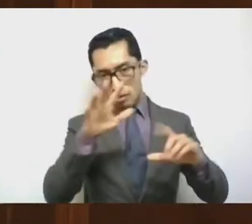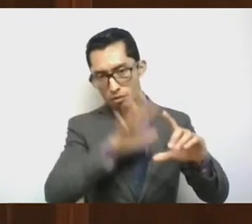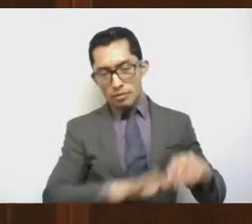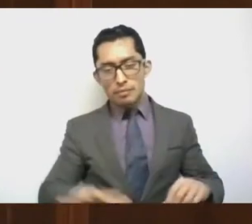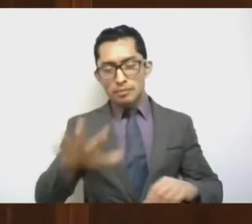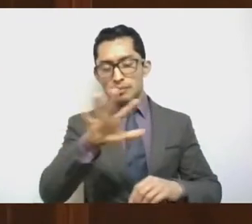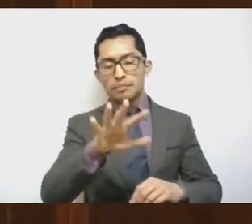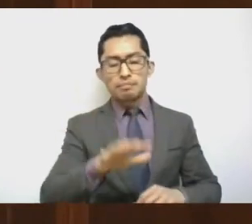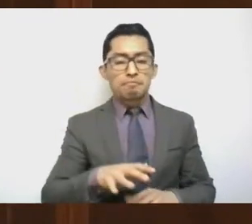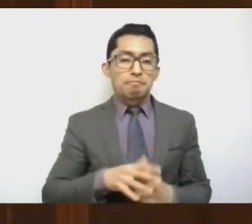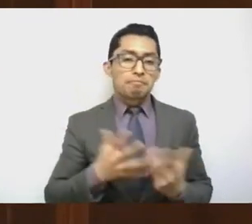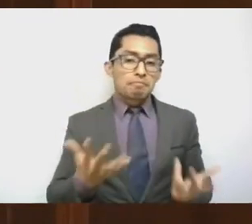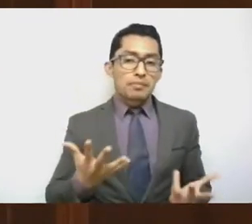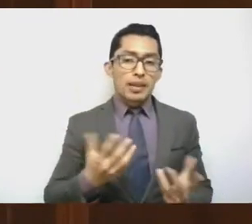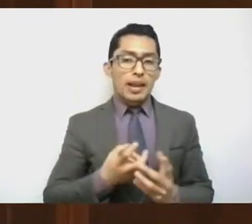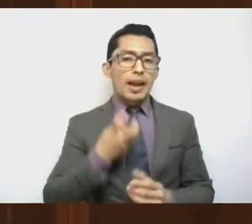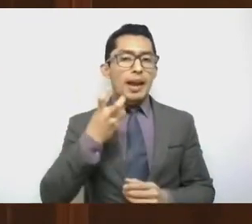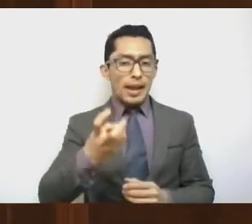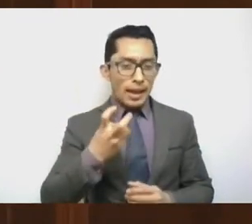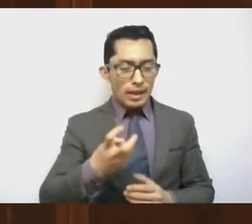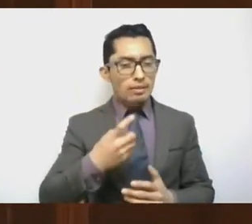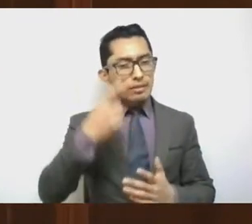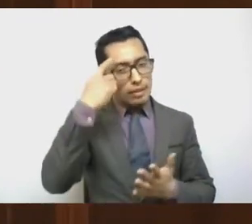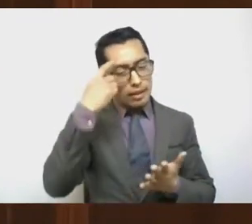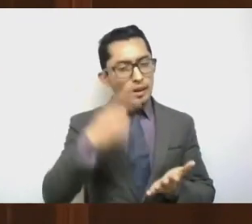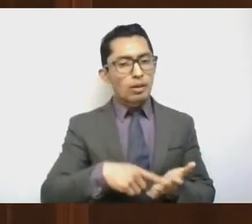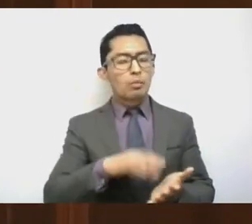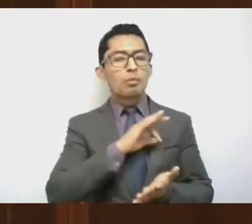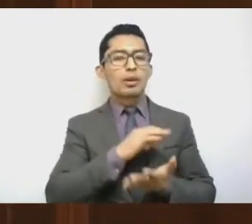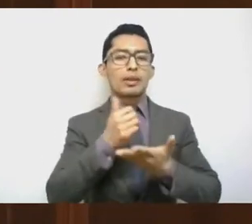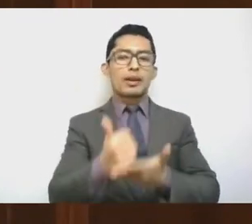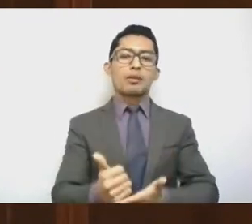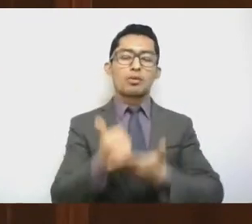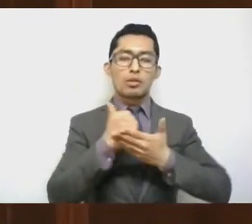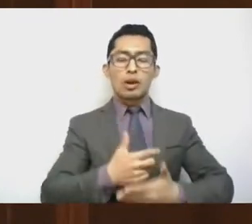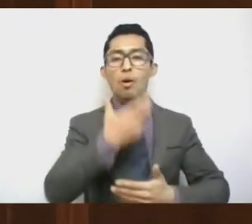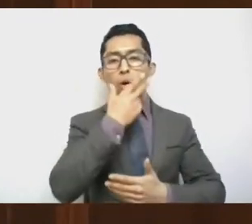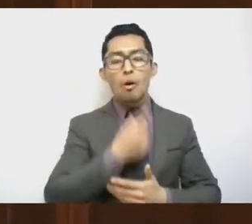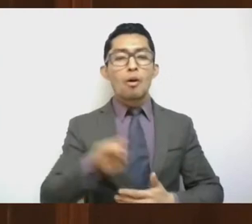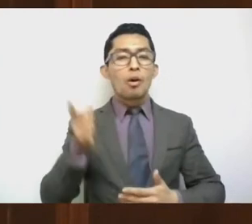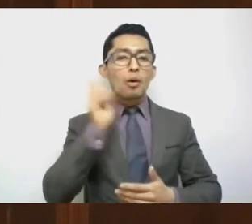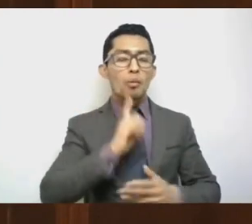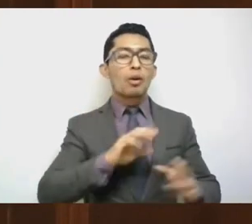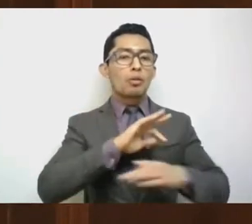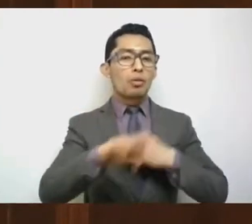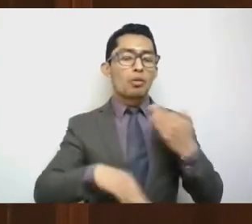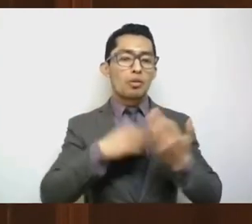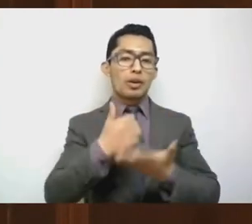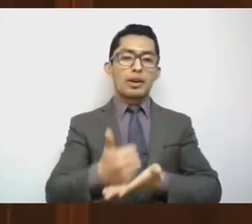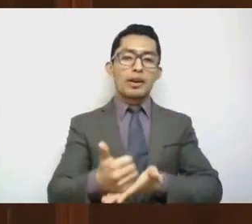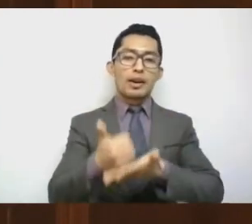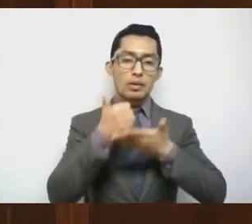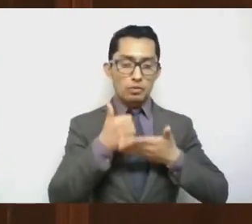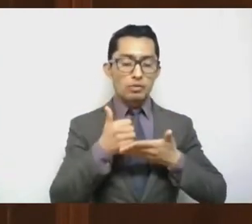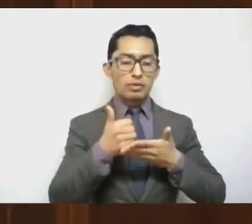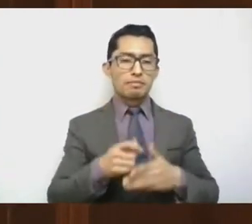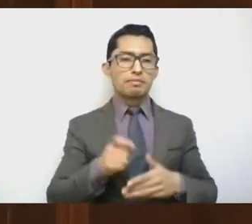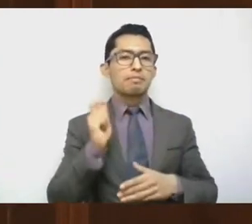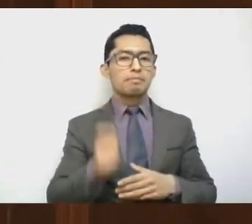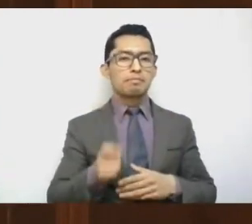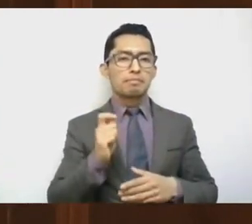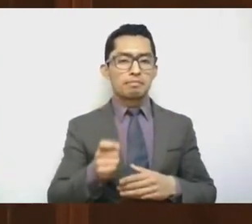Eso creo que es lo que nos podrá ayudar a todas y a todos a que en lo concreto